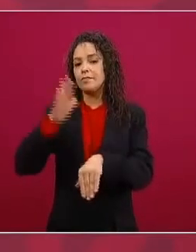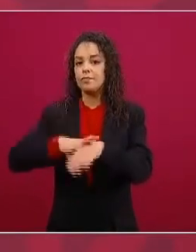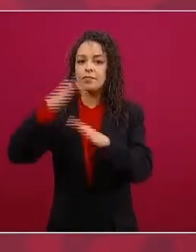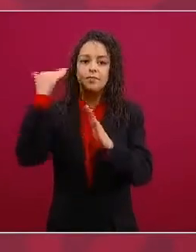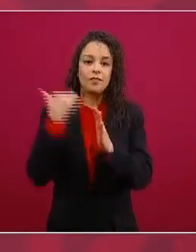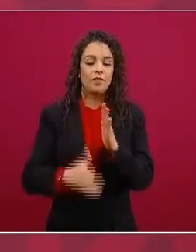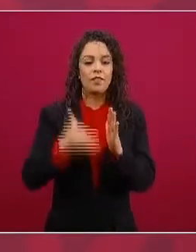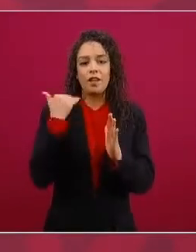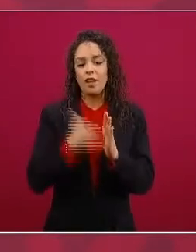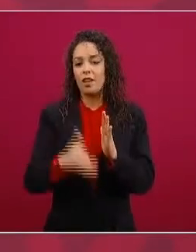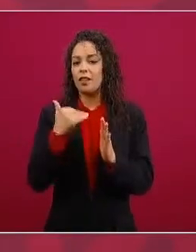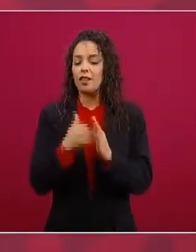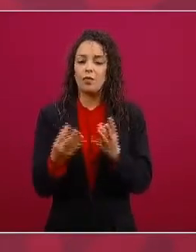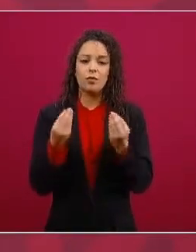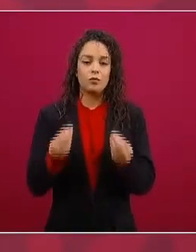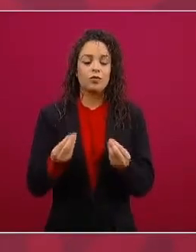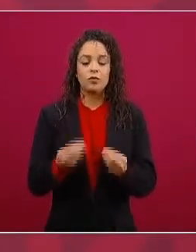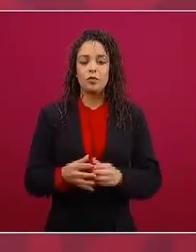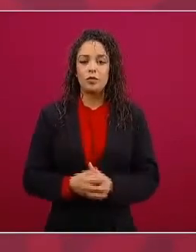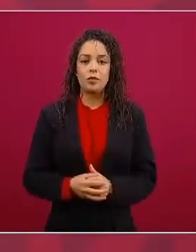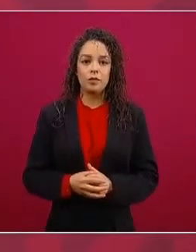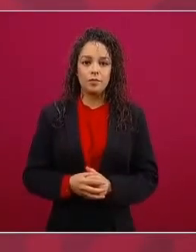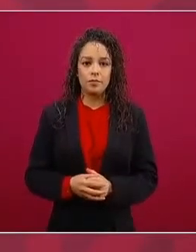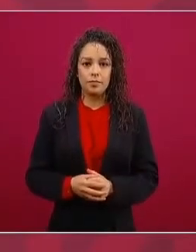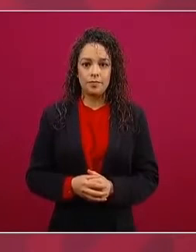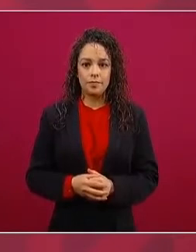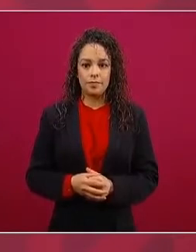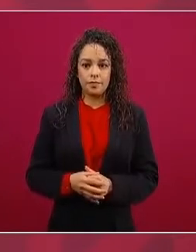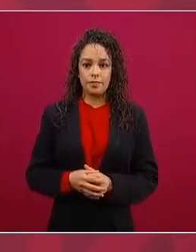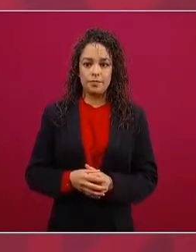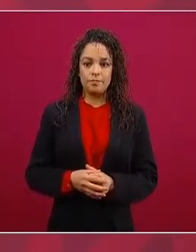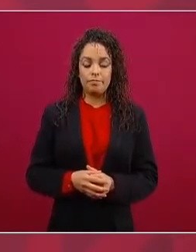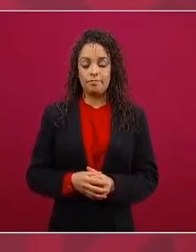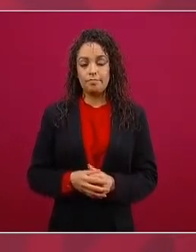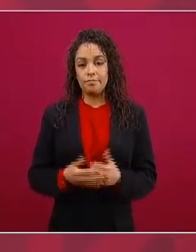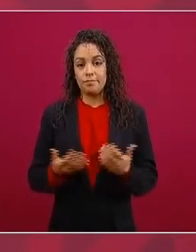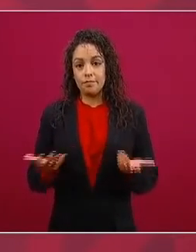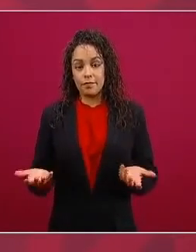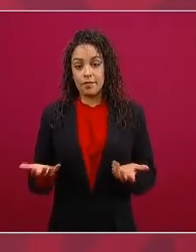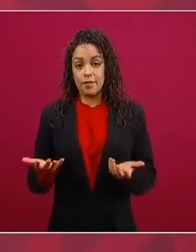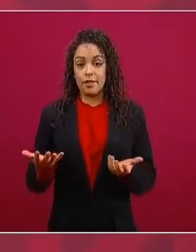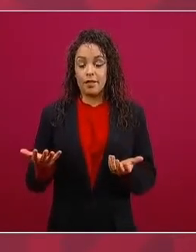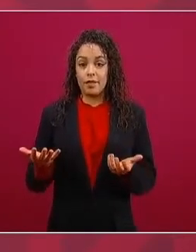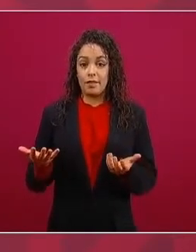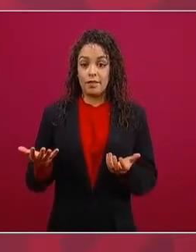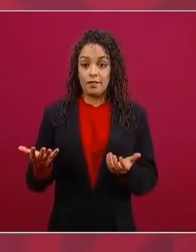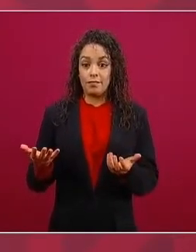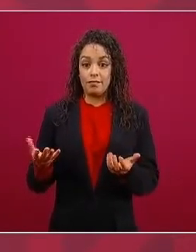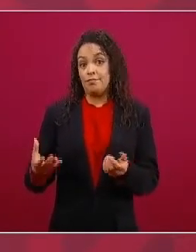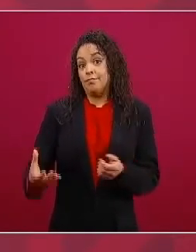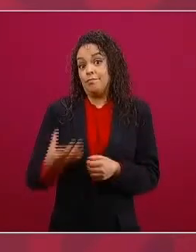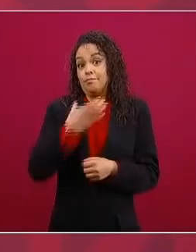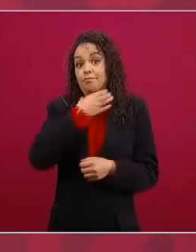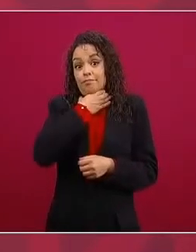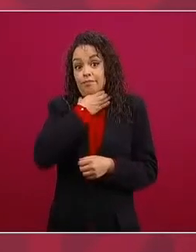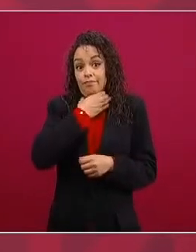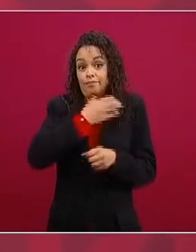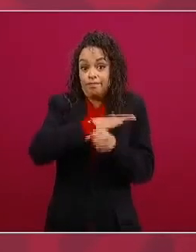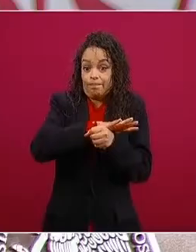no que estén saturados los hospitales